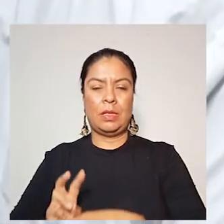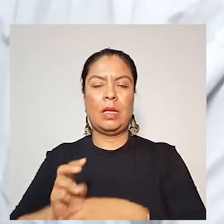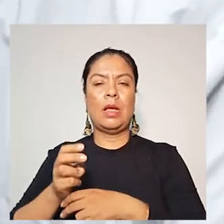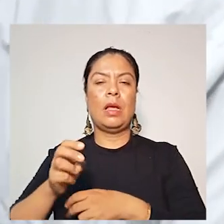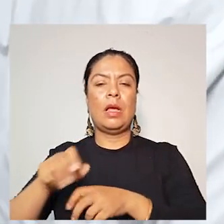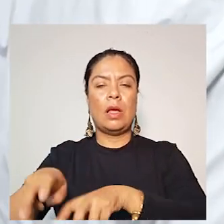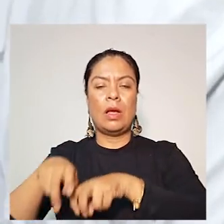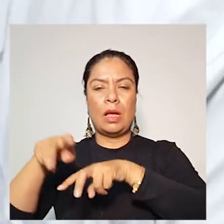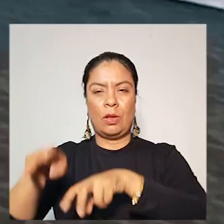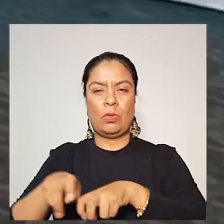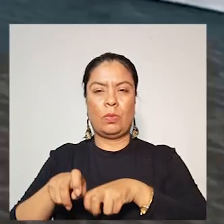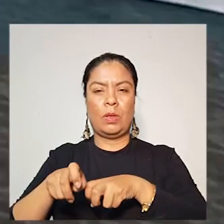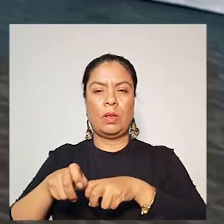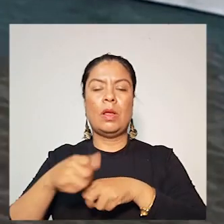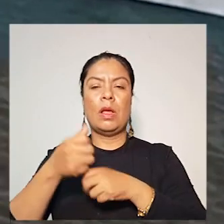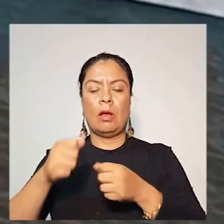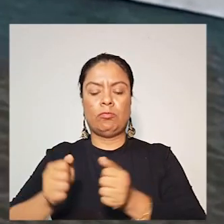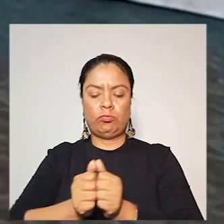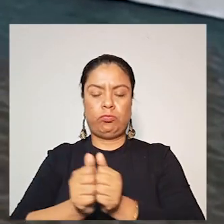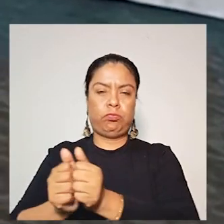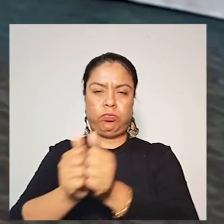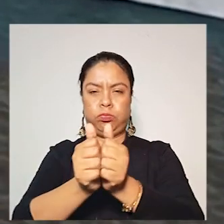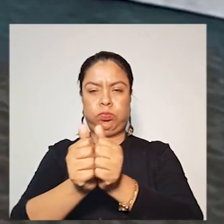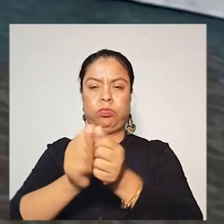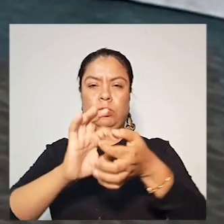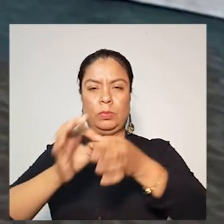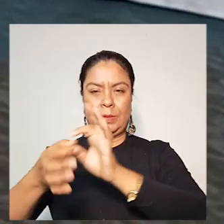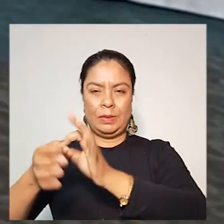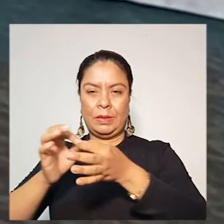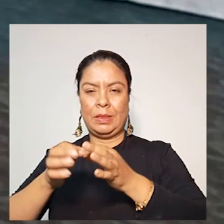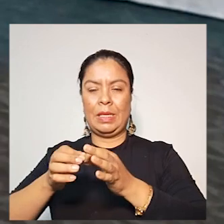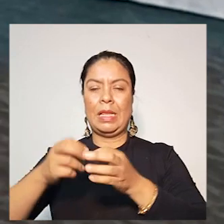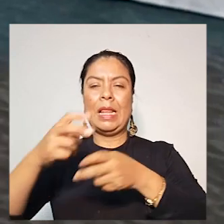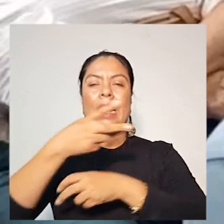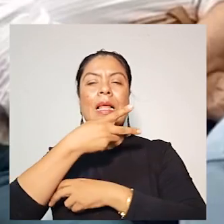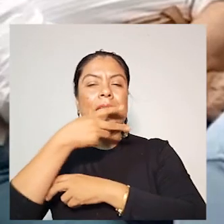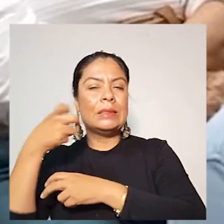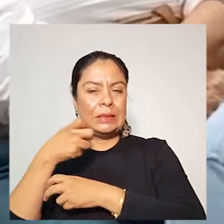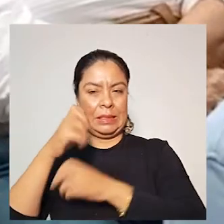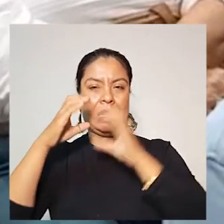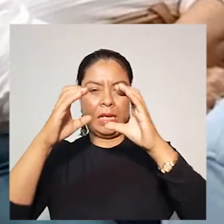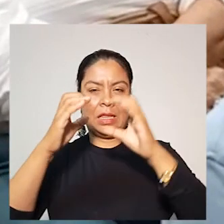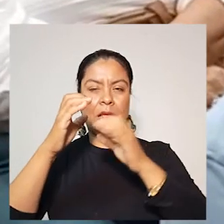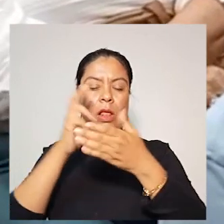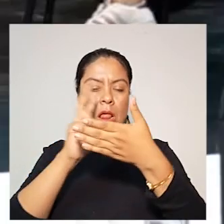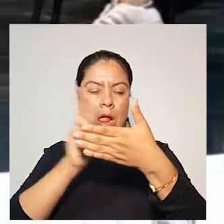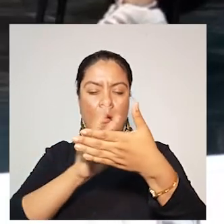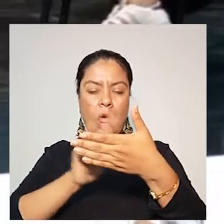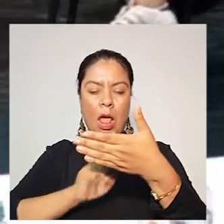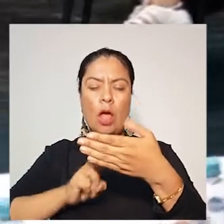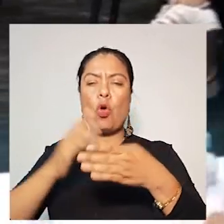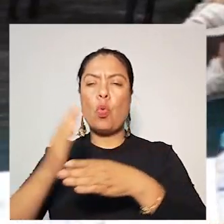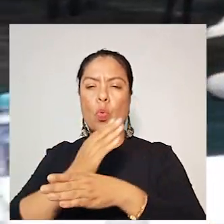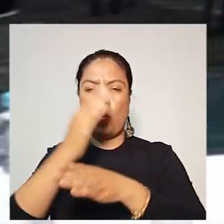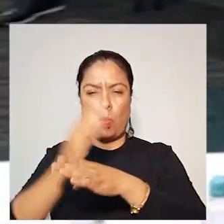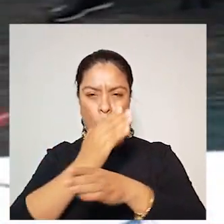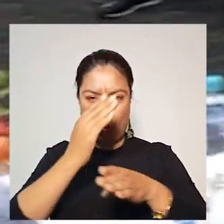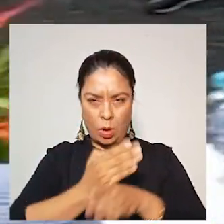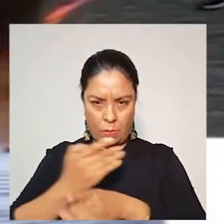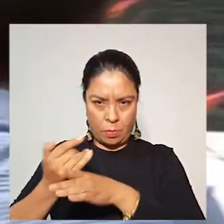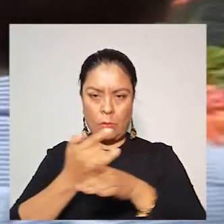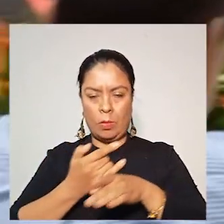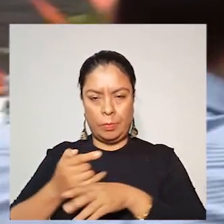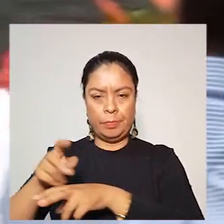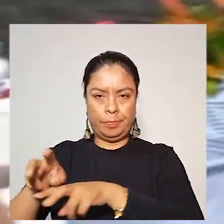Agropecuarios, Aura María Duarte Rojas, acompañamos a las cadenas Láctea y Cárnica del Caquetá, donde se analizó la problemática que se presenta en